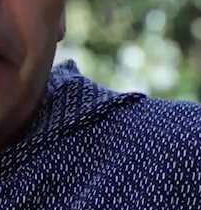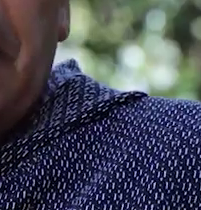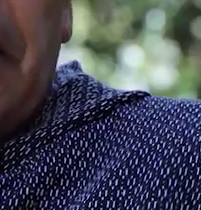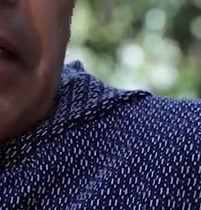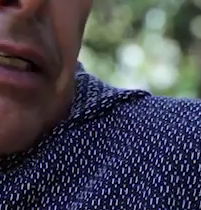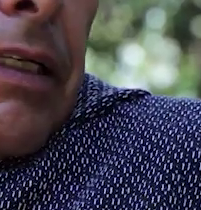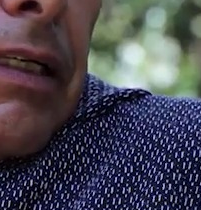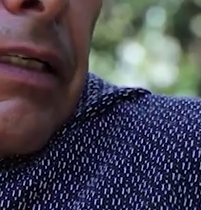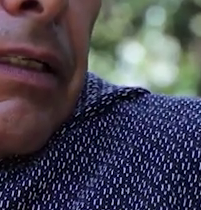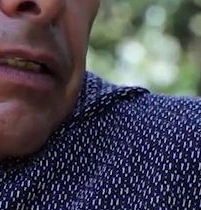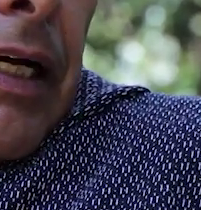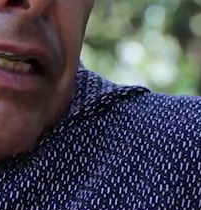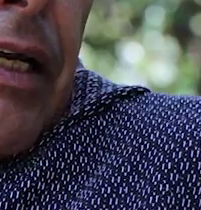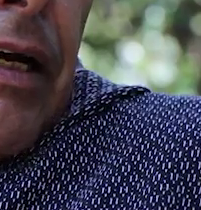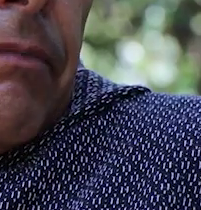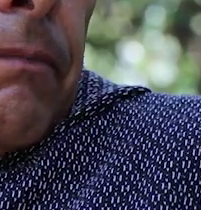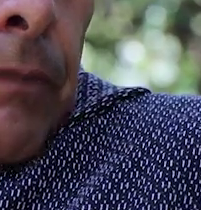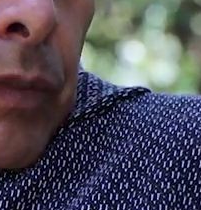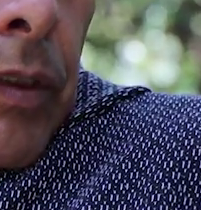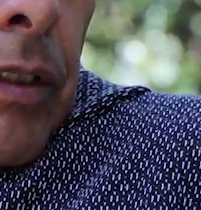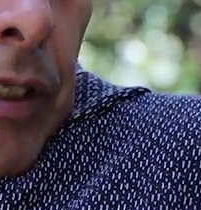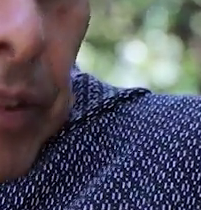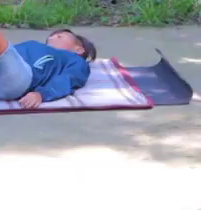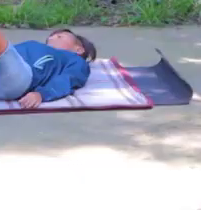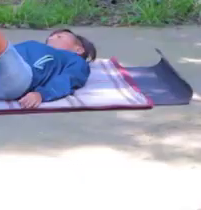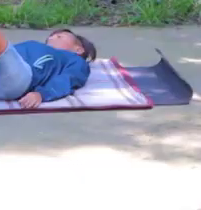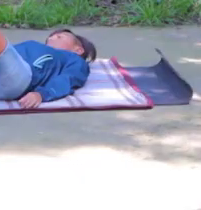es elevar la cadera